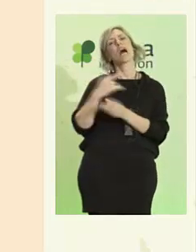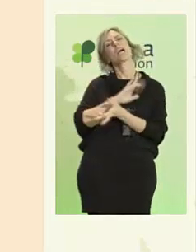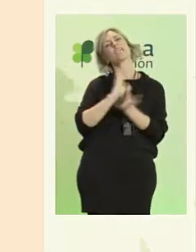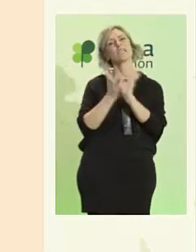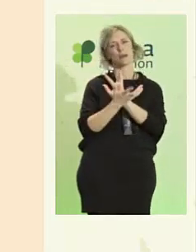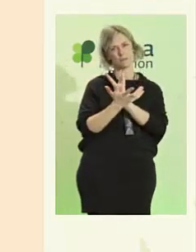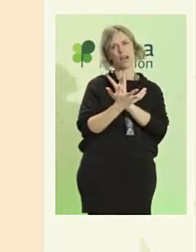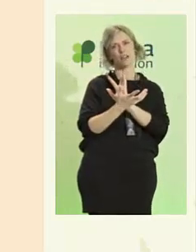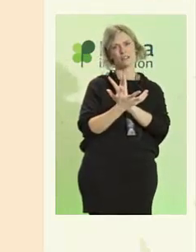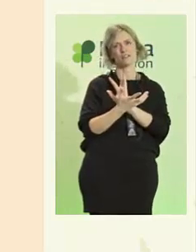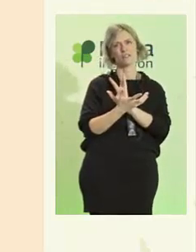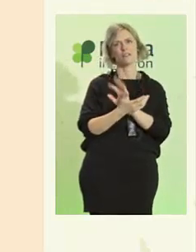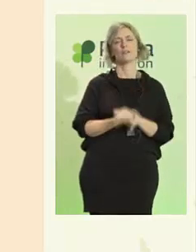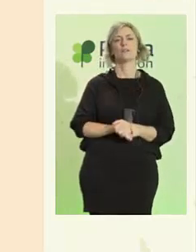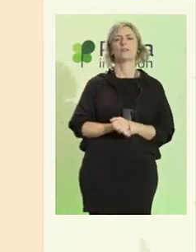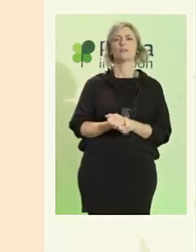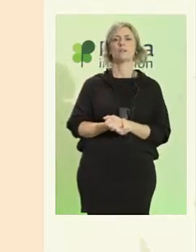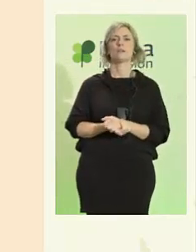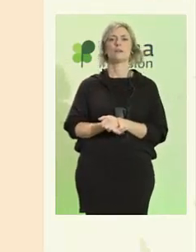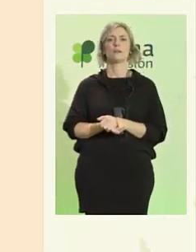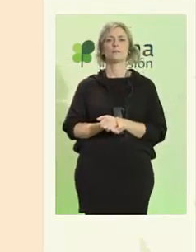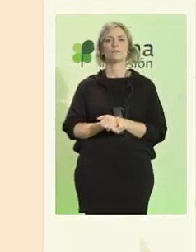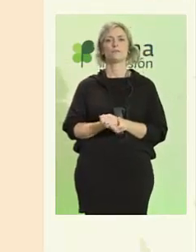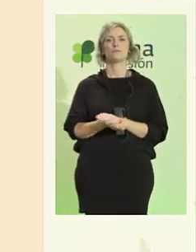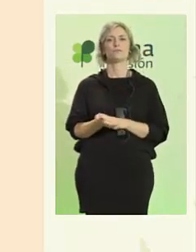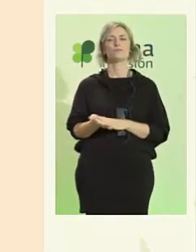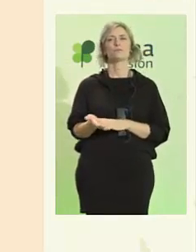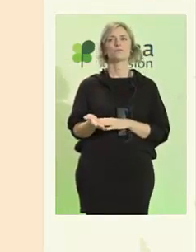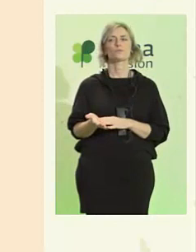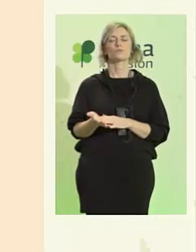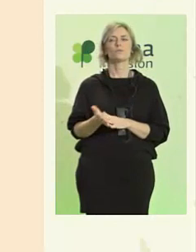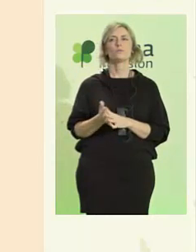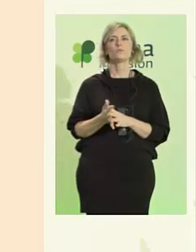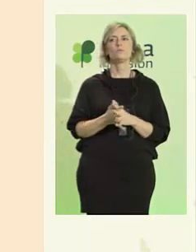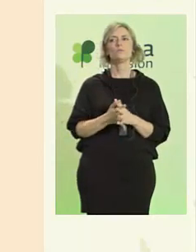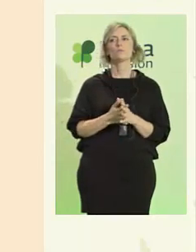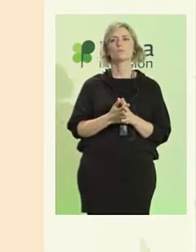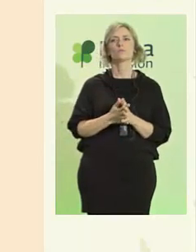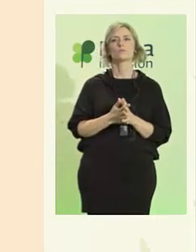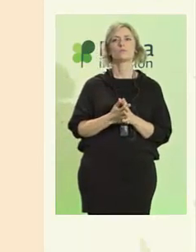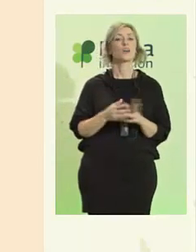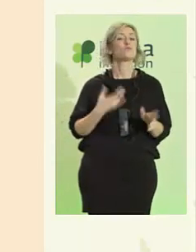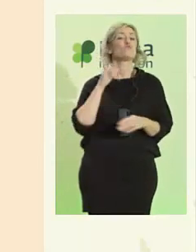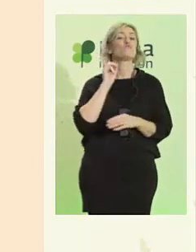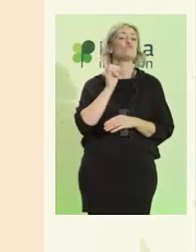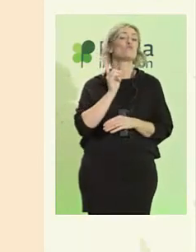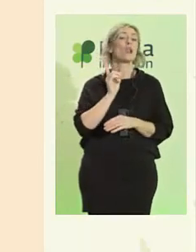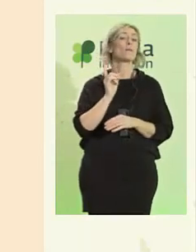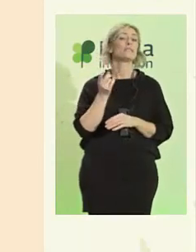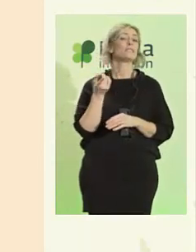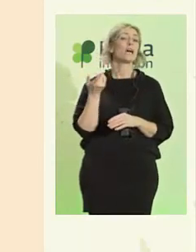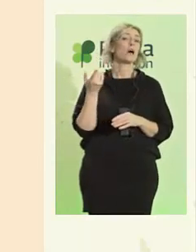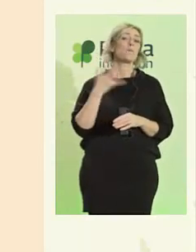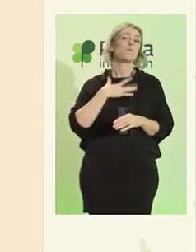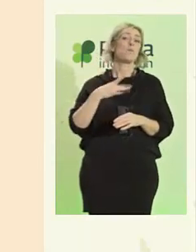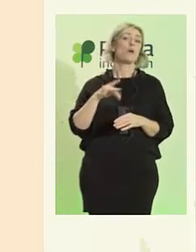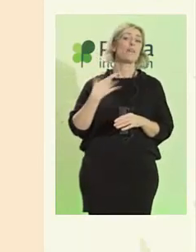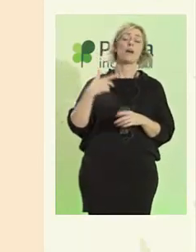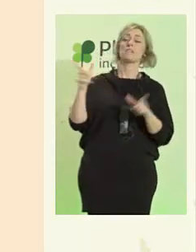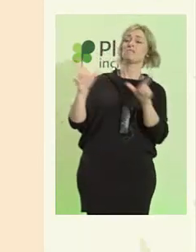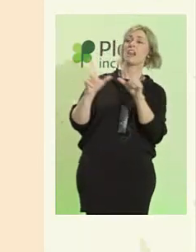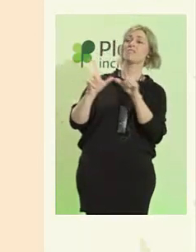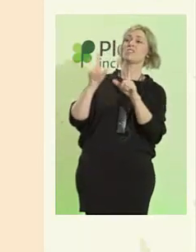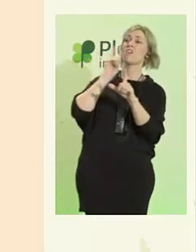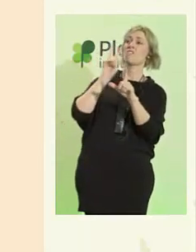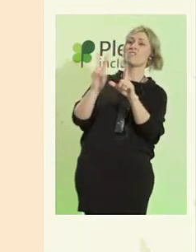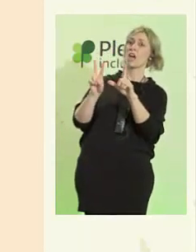Y sencillamente tenían acceso a lo que veían en la televisión. Que si Patrick salía